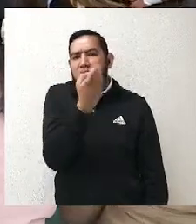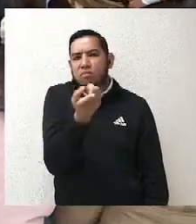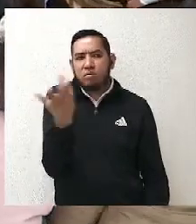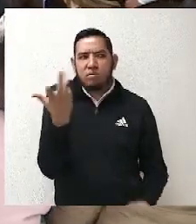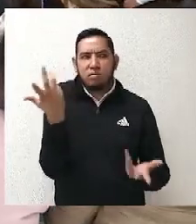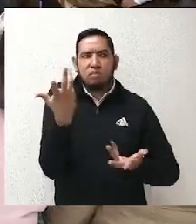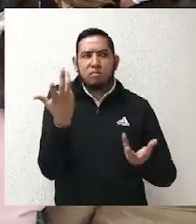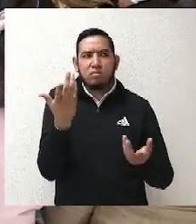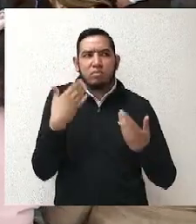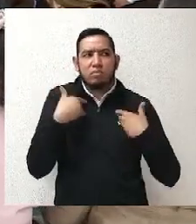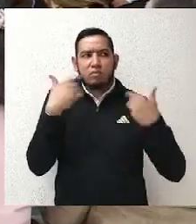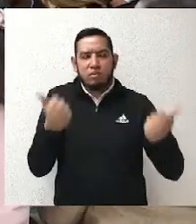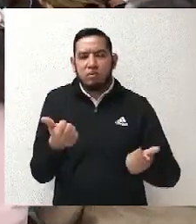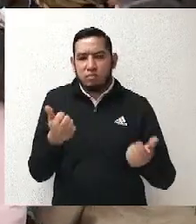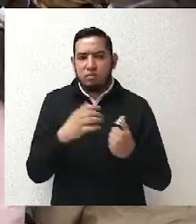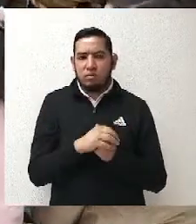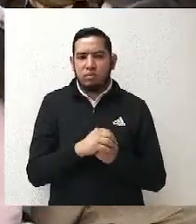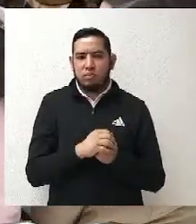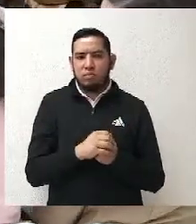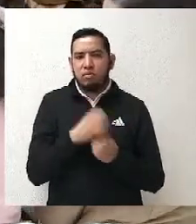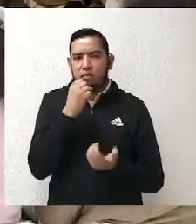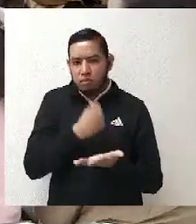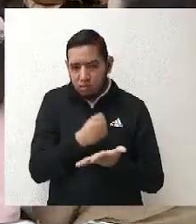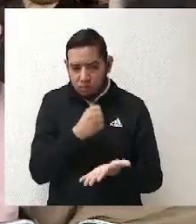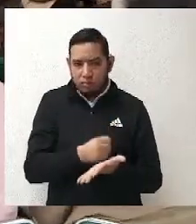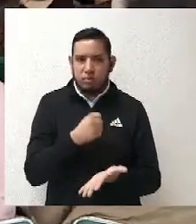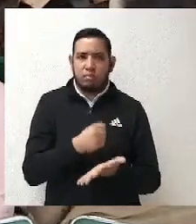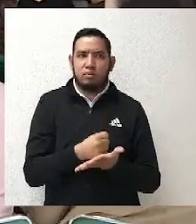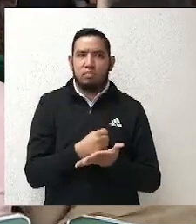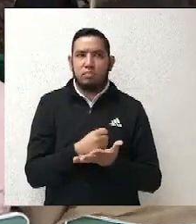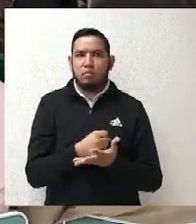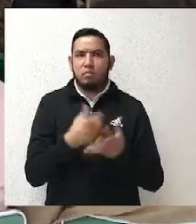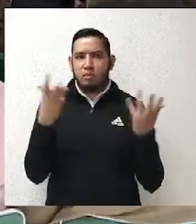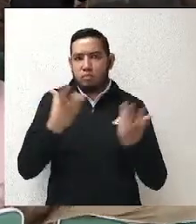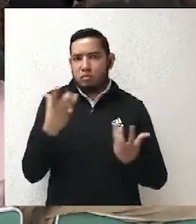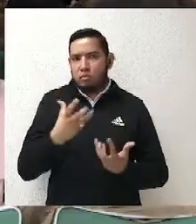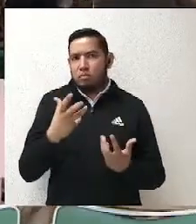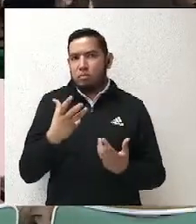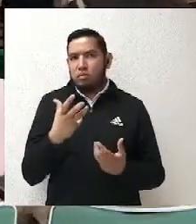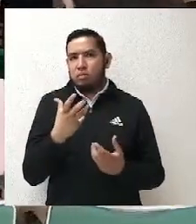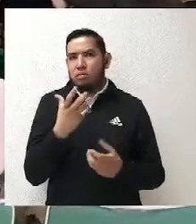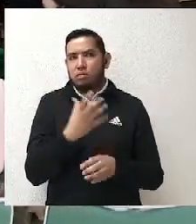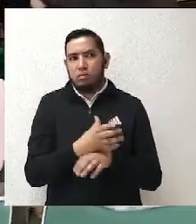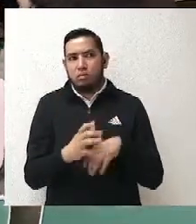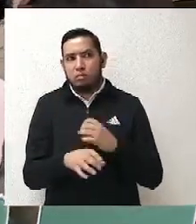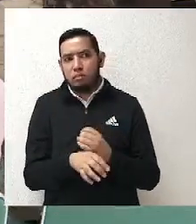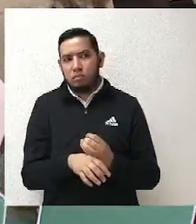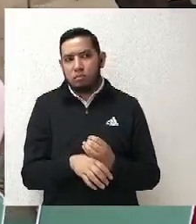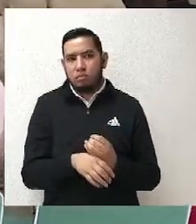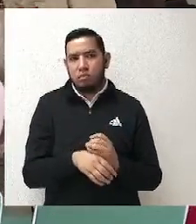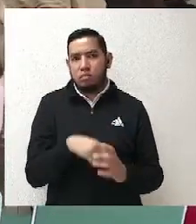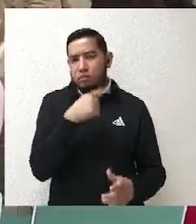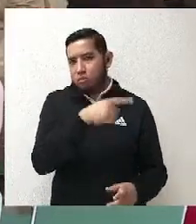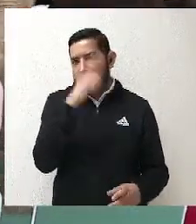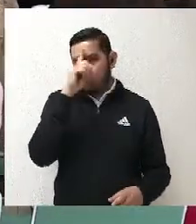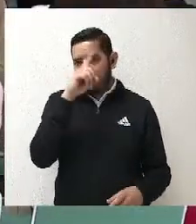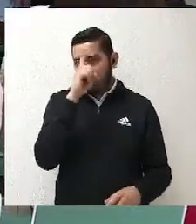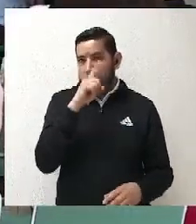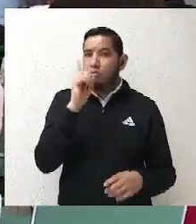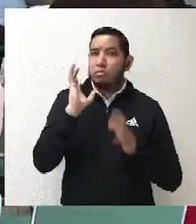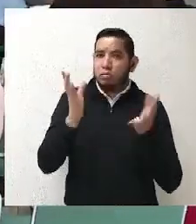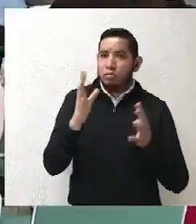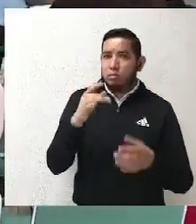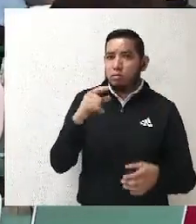toma en consideración en esos procesos. ¿Te refieres concretamente a